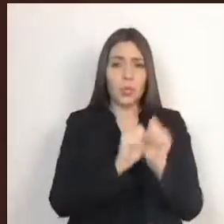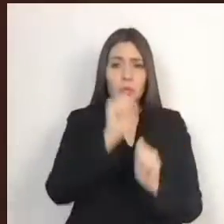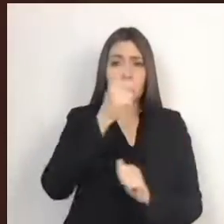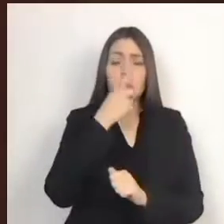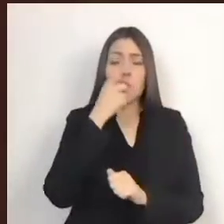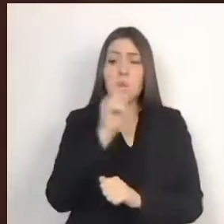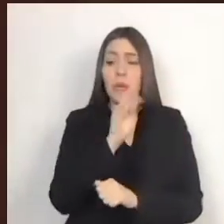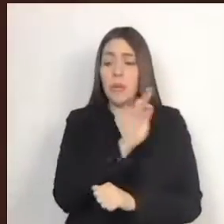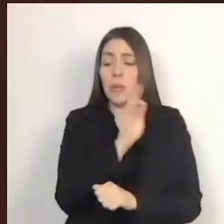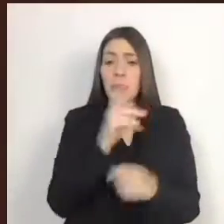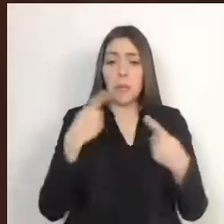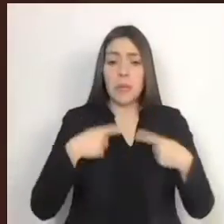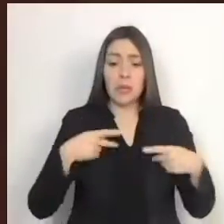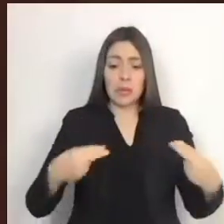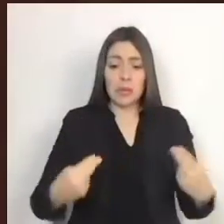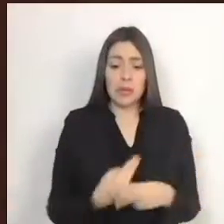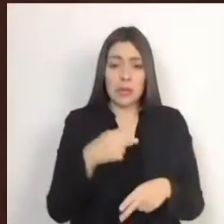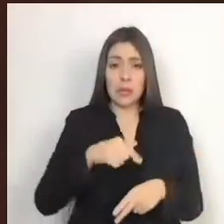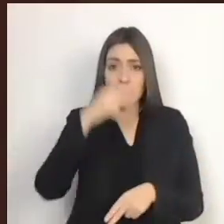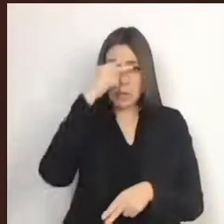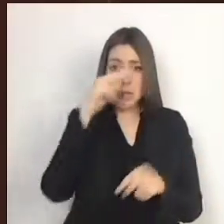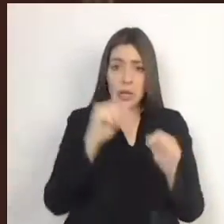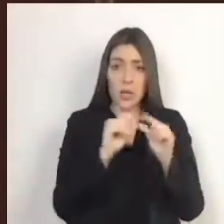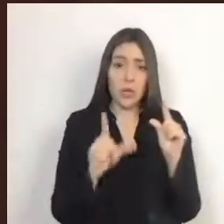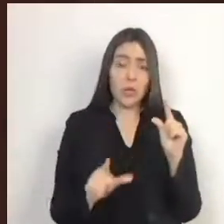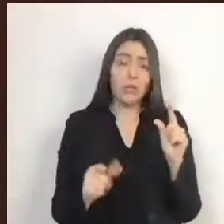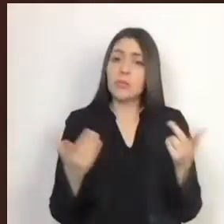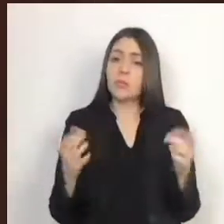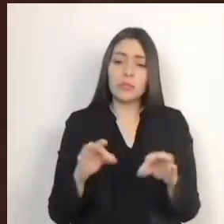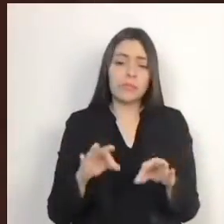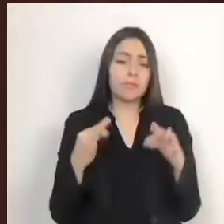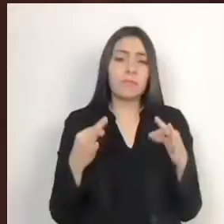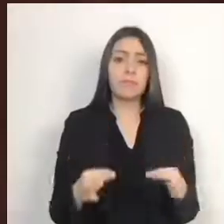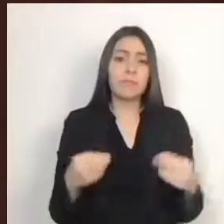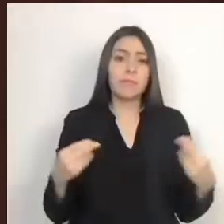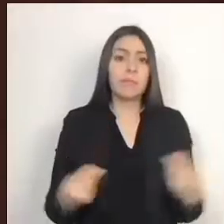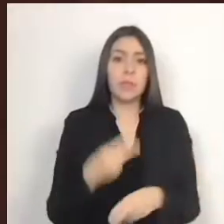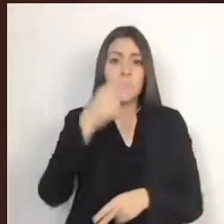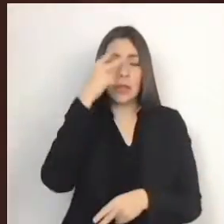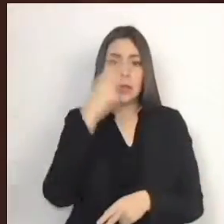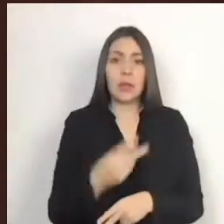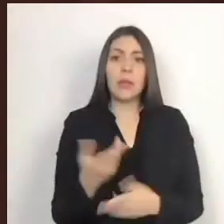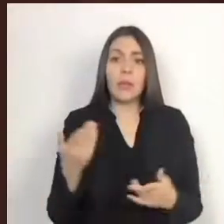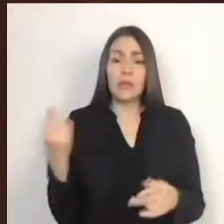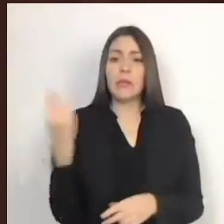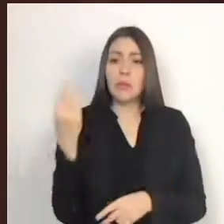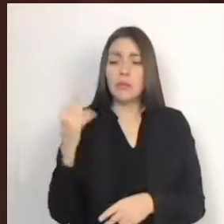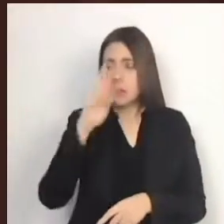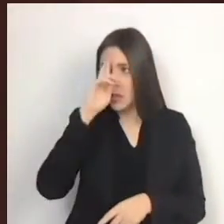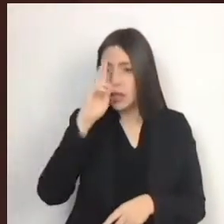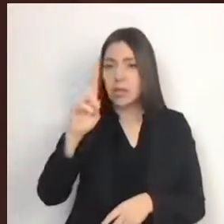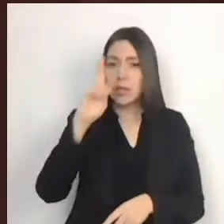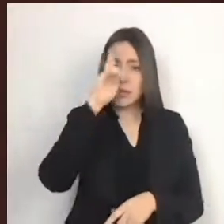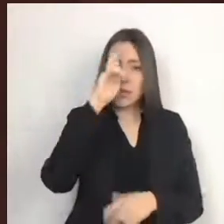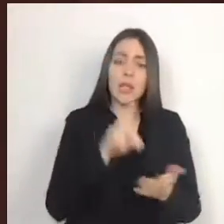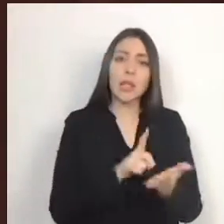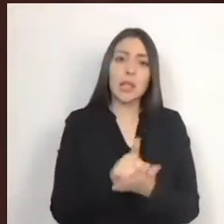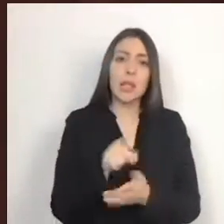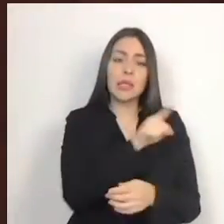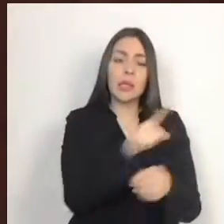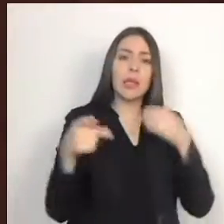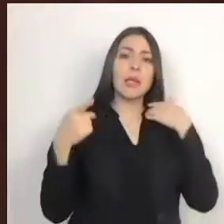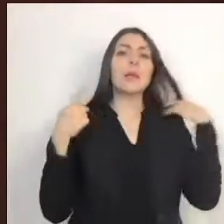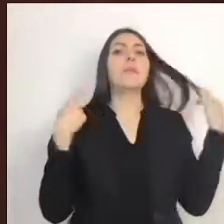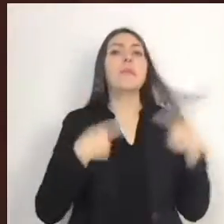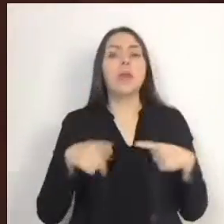es mexicana por nacimiento, razón suficiente por la que deben respetárseles sus derechos a las personas por condiciones